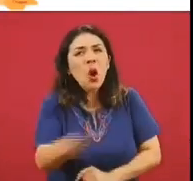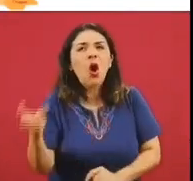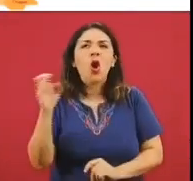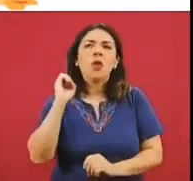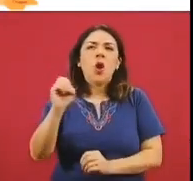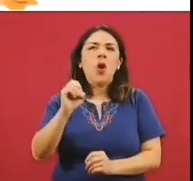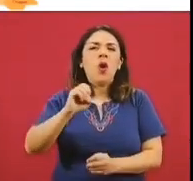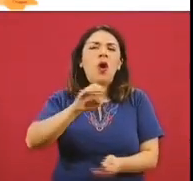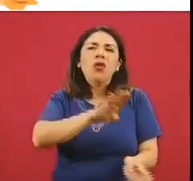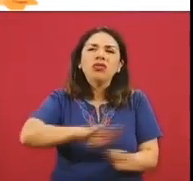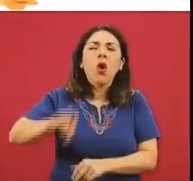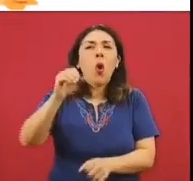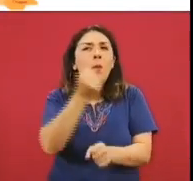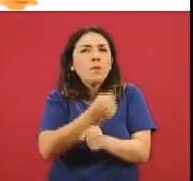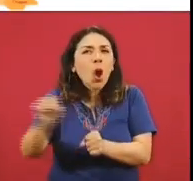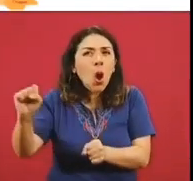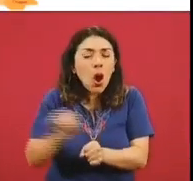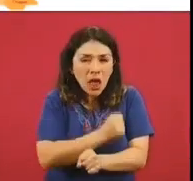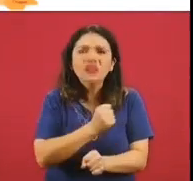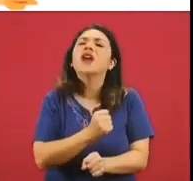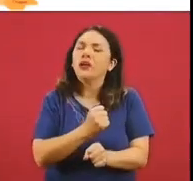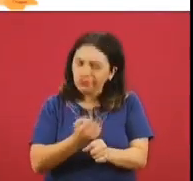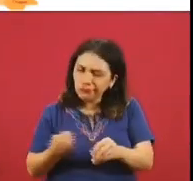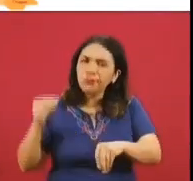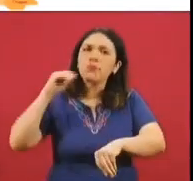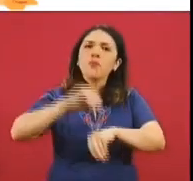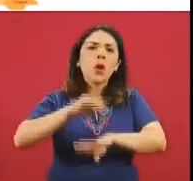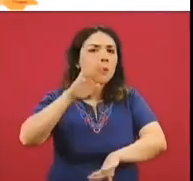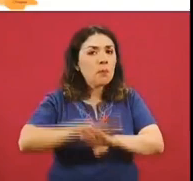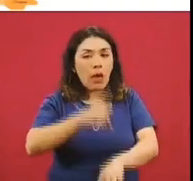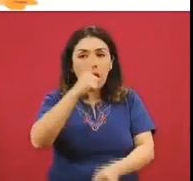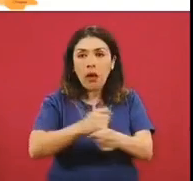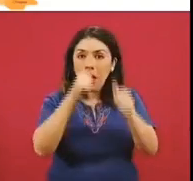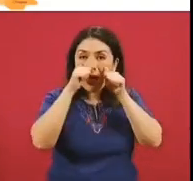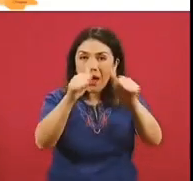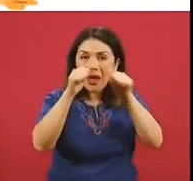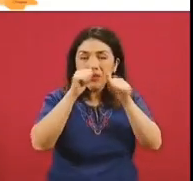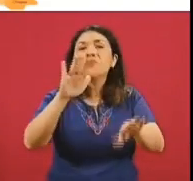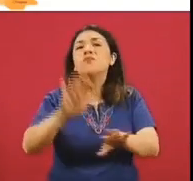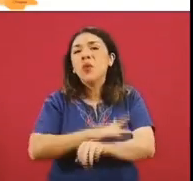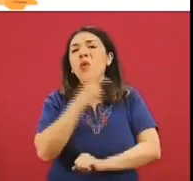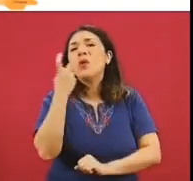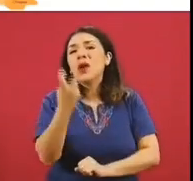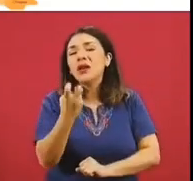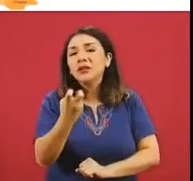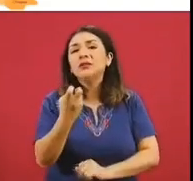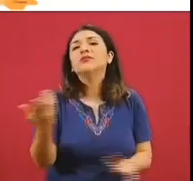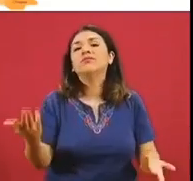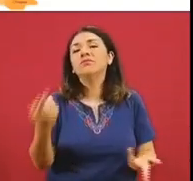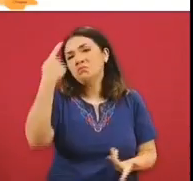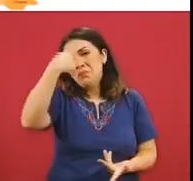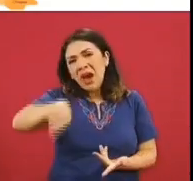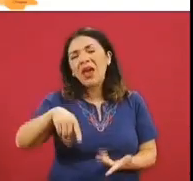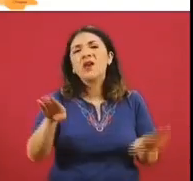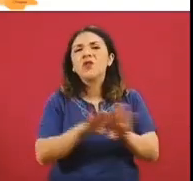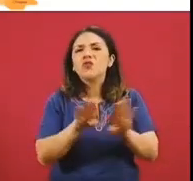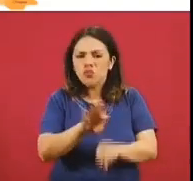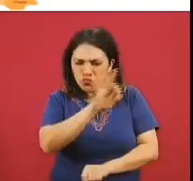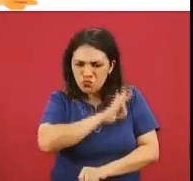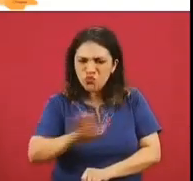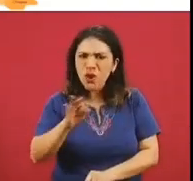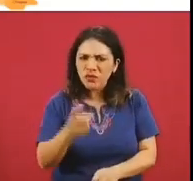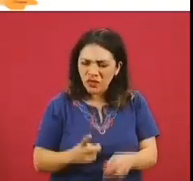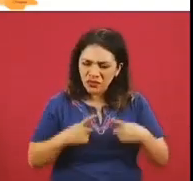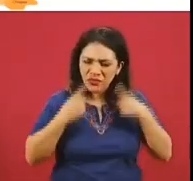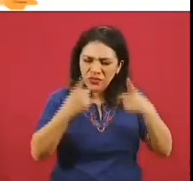altos niveles de violencia, es donde ponemos más atención, precisamente para dar la posibilidad